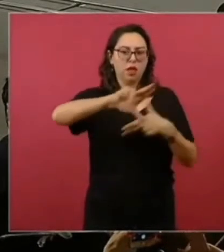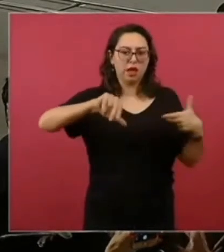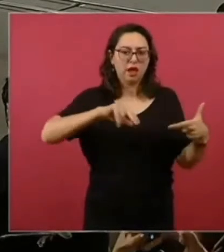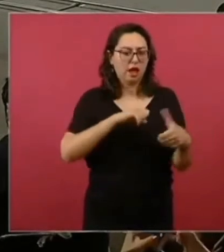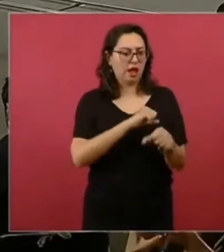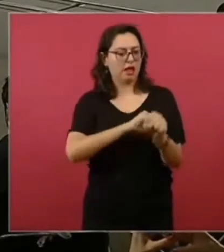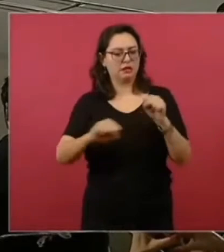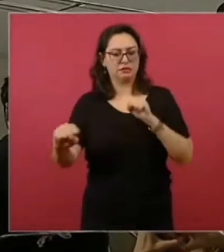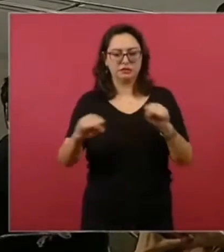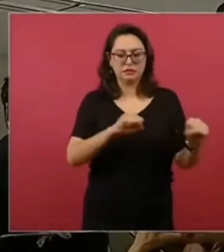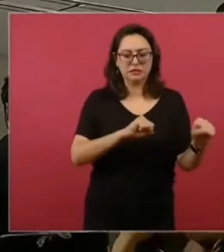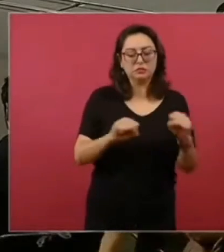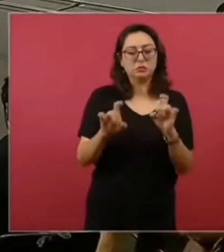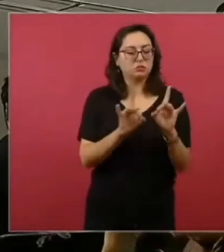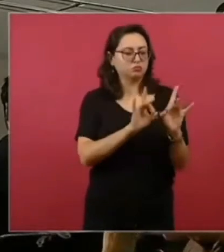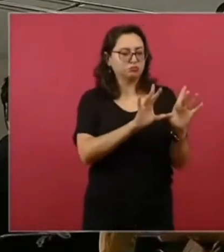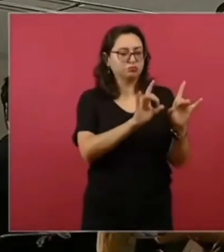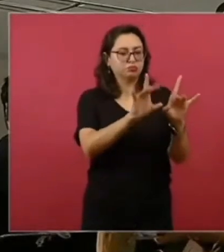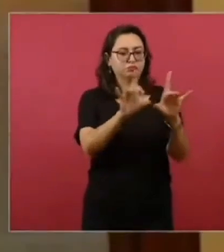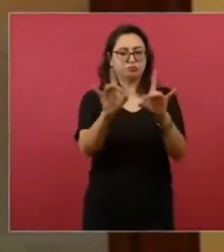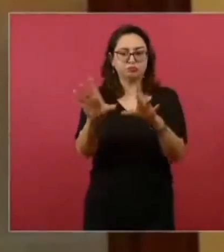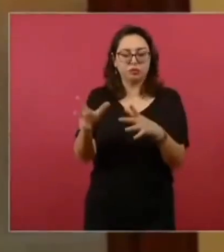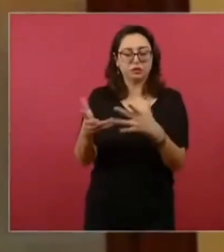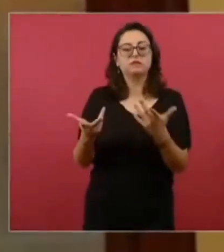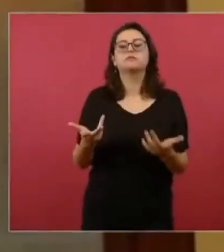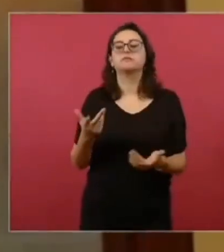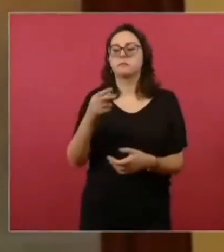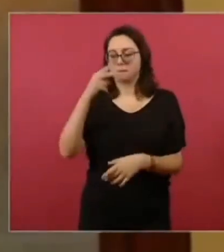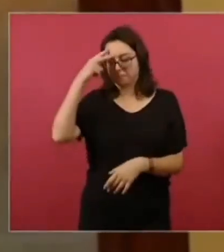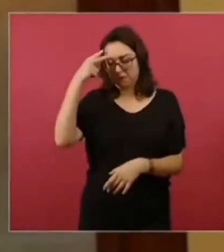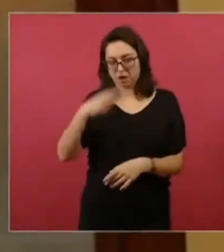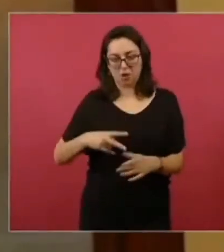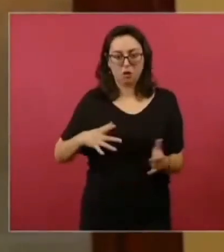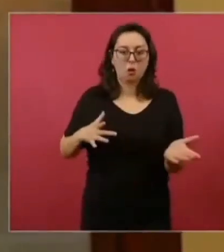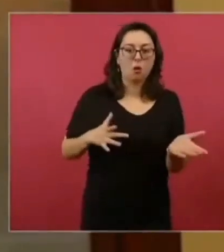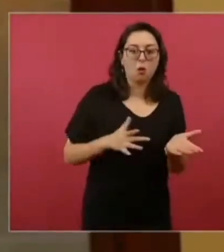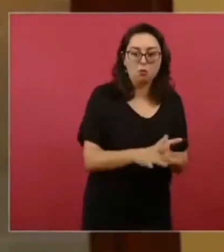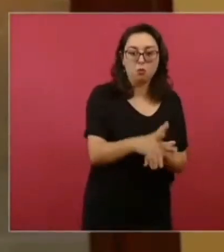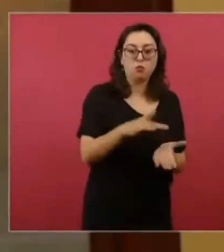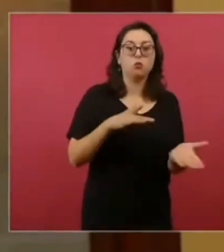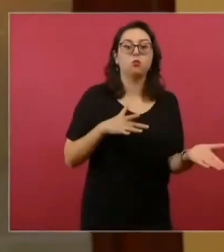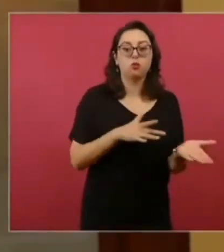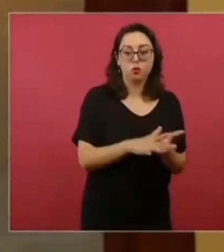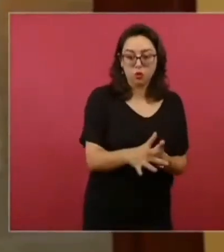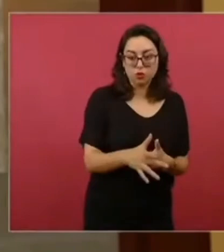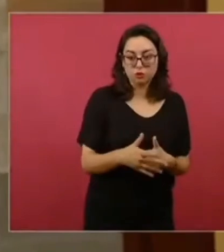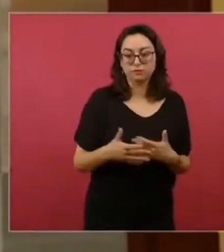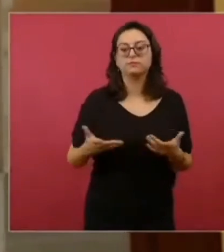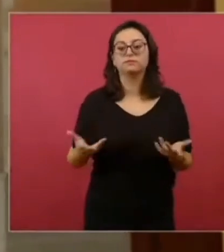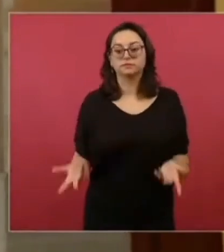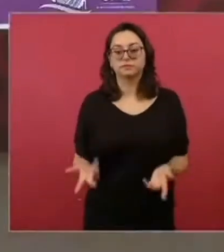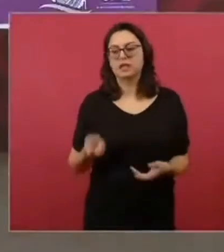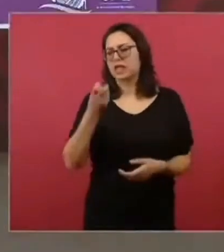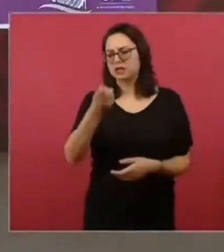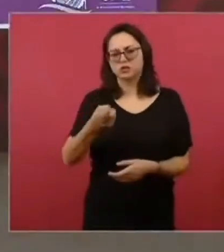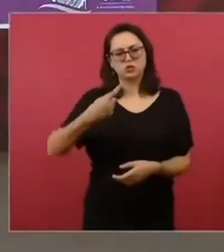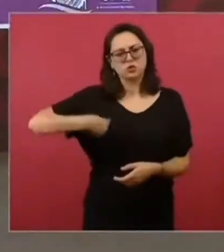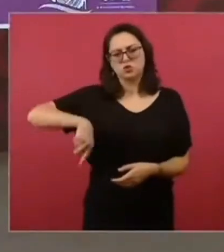cooperación inicia así, como digo, ahorita se los voy a explicar, México sigue haciendo esa cooperación, pero a nivel mundial nos dimos cuenta que